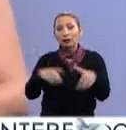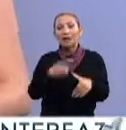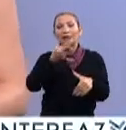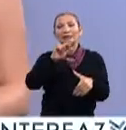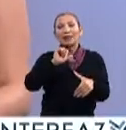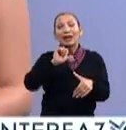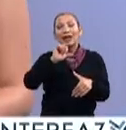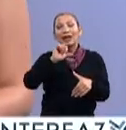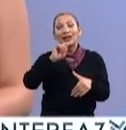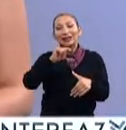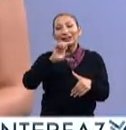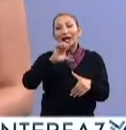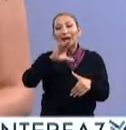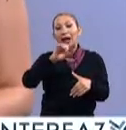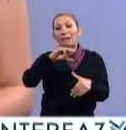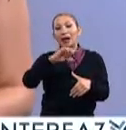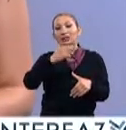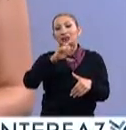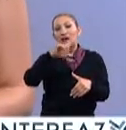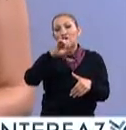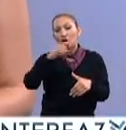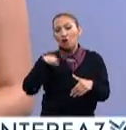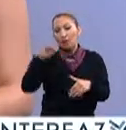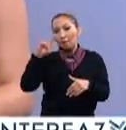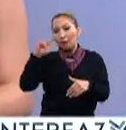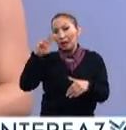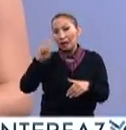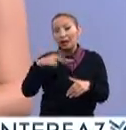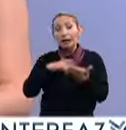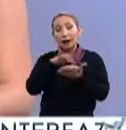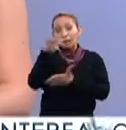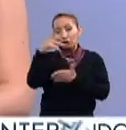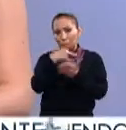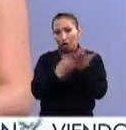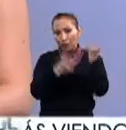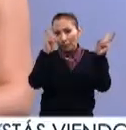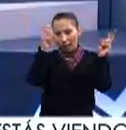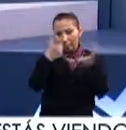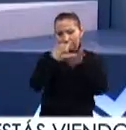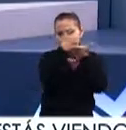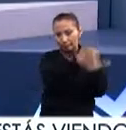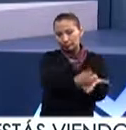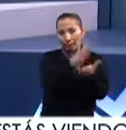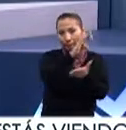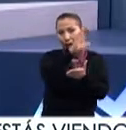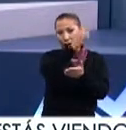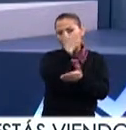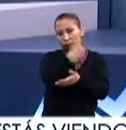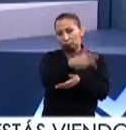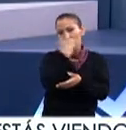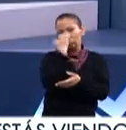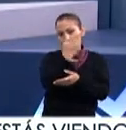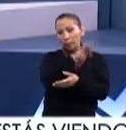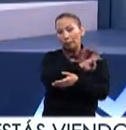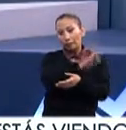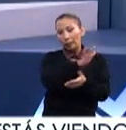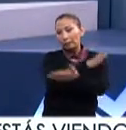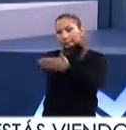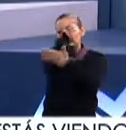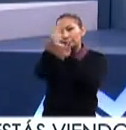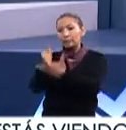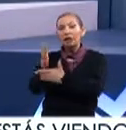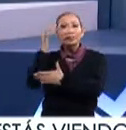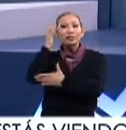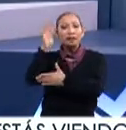Tecamachalco del Instituto Politécnico Nacional y quien gracias a un programa de movilidad académica de su escuela, pudo irse